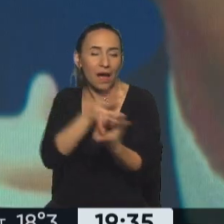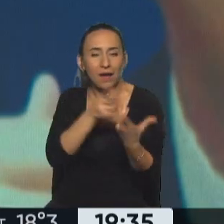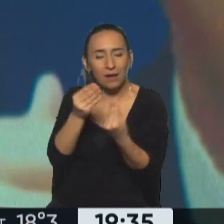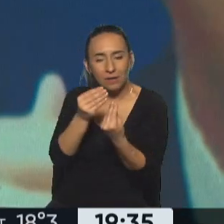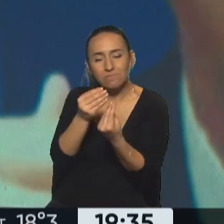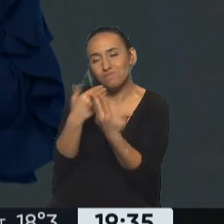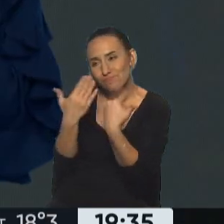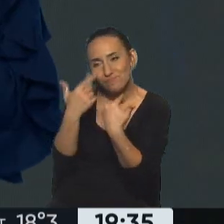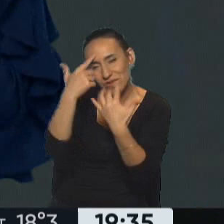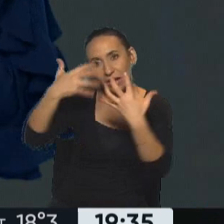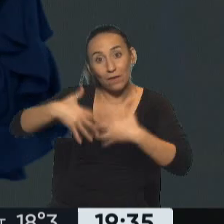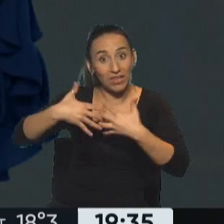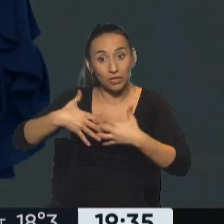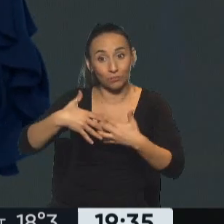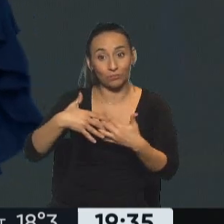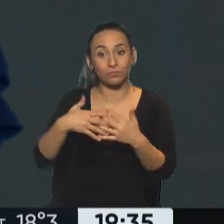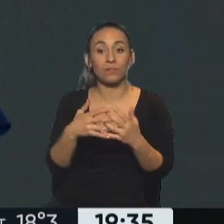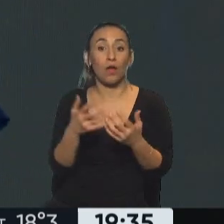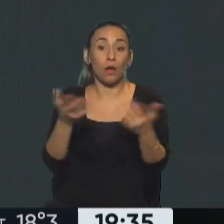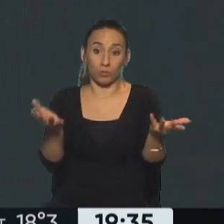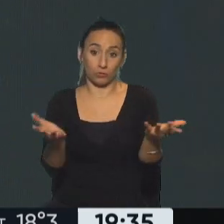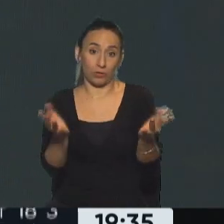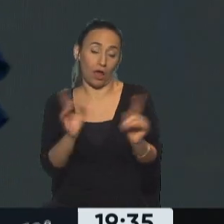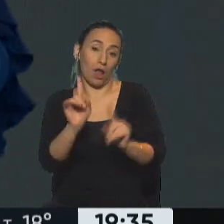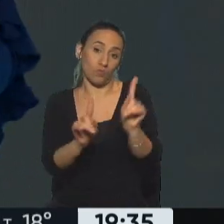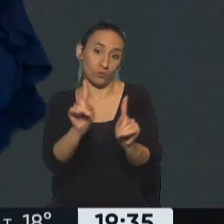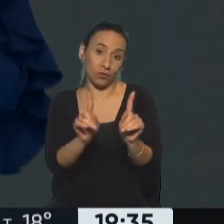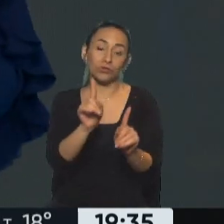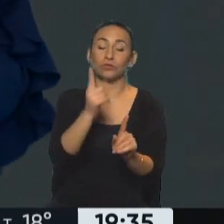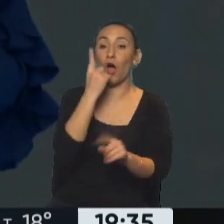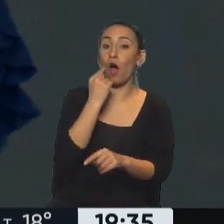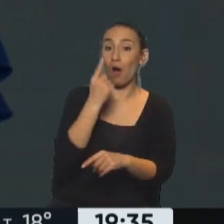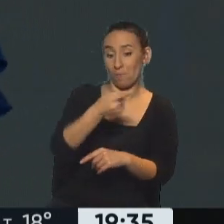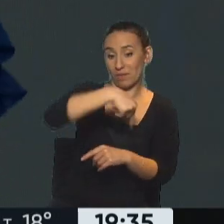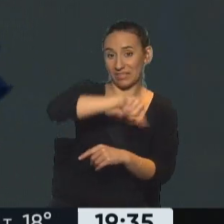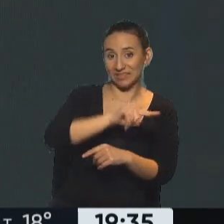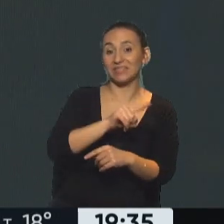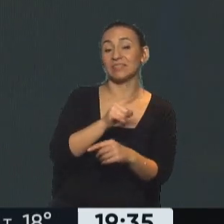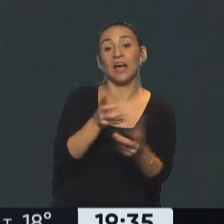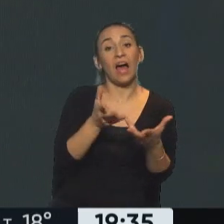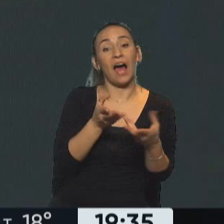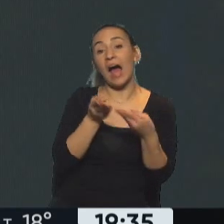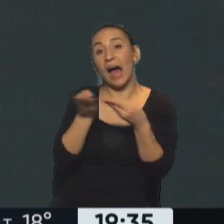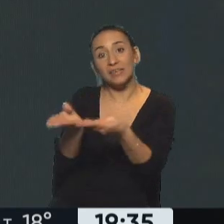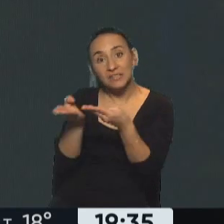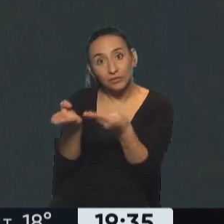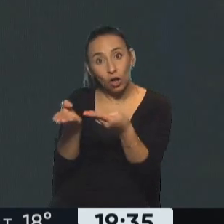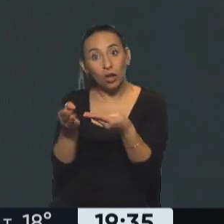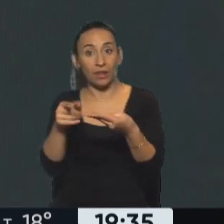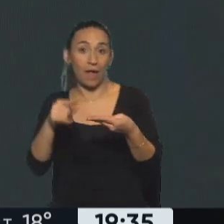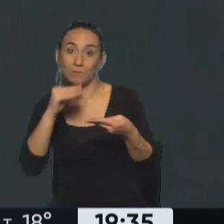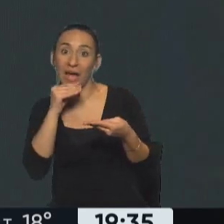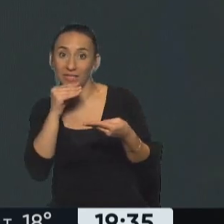ejemplo. Por supuesto, Horacio. Tenemos que hablar de aquellos hombres que lo asesoran a Ahí está, esa es la palabra. Algunos tal vez